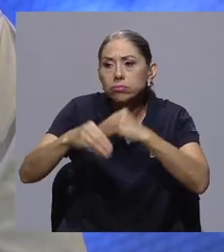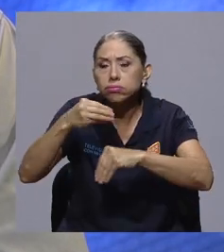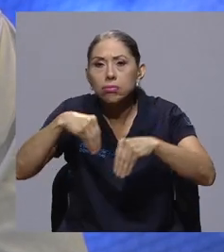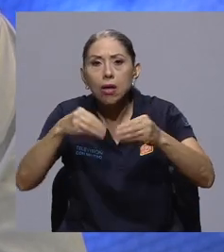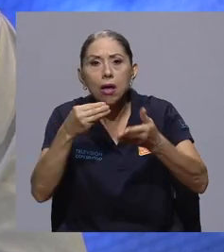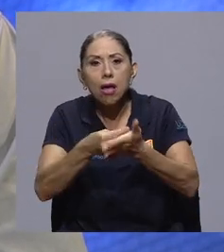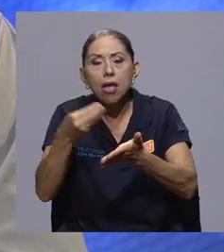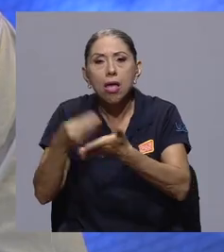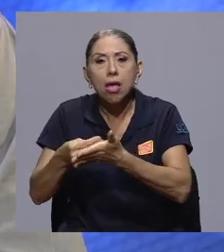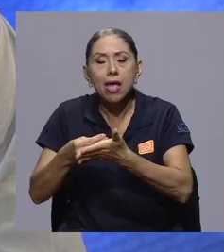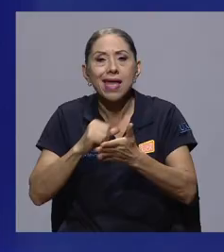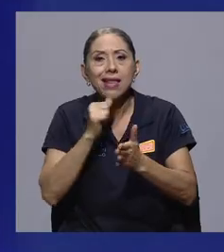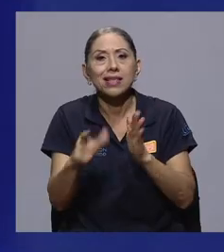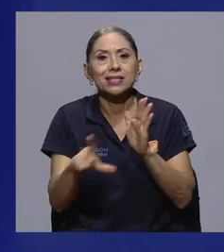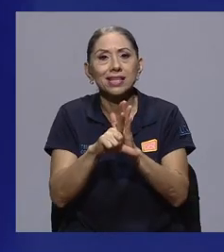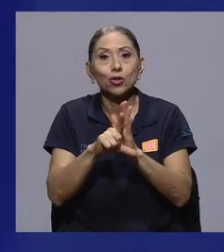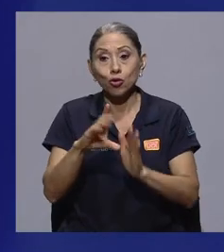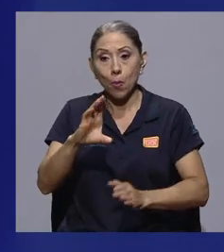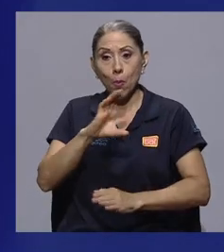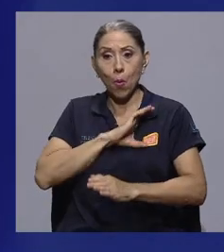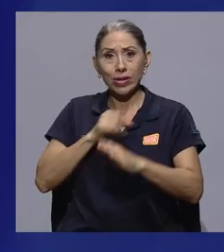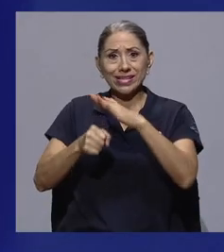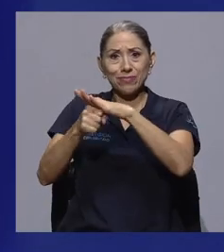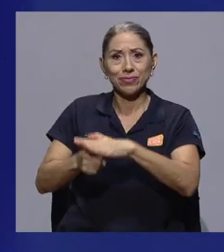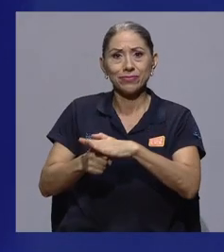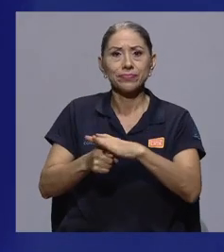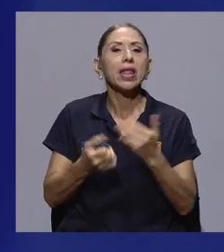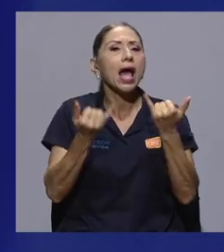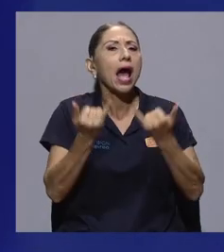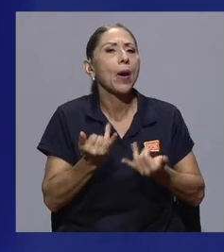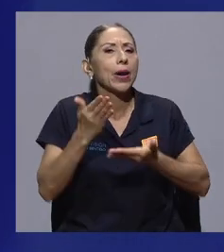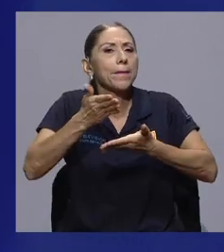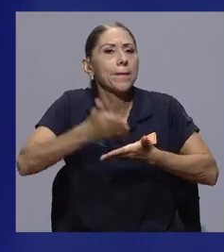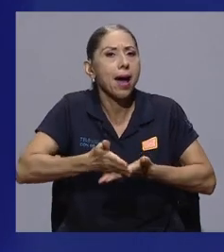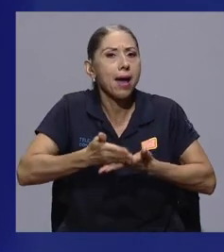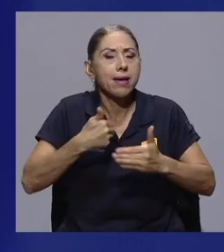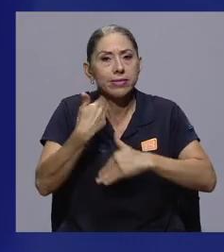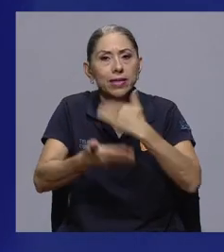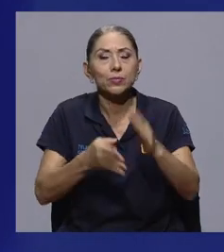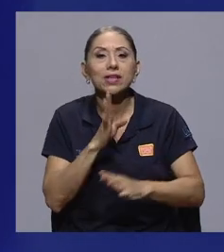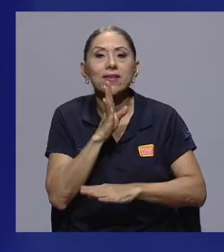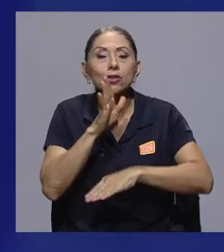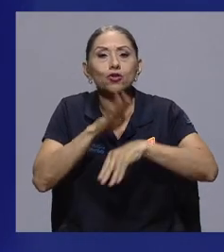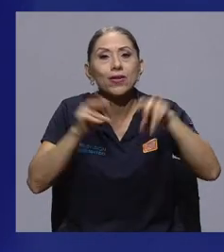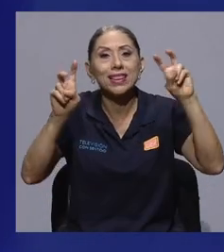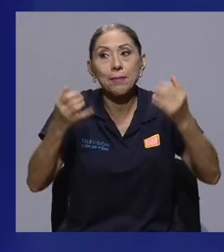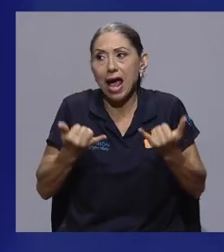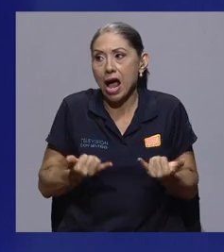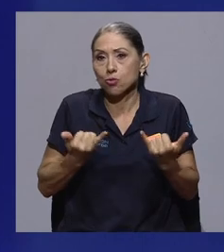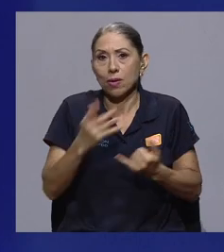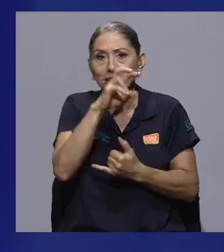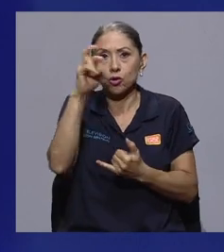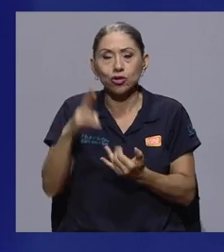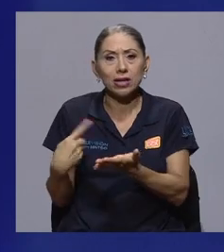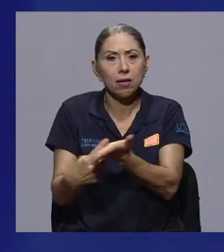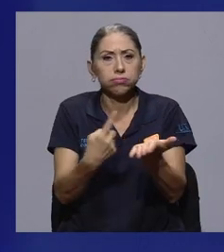represión policial. Ernesto, vamos a tomar una breve pausa y vamos a regresar conversando sobre el tema de la discusión actual en Costa Rica